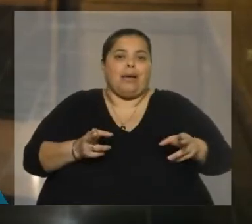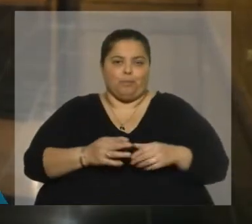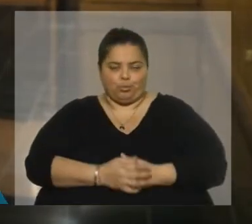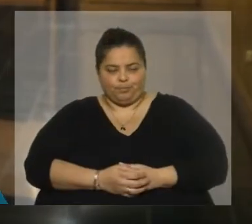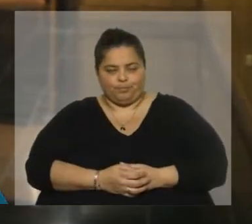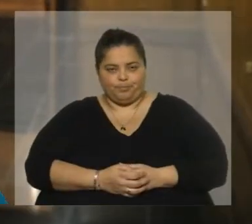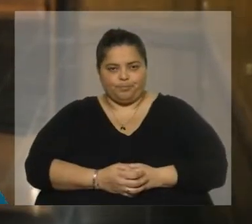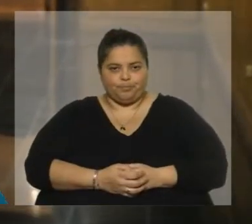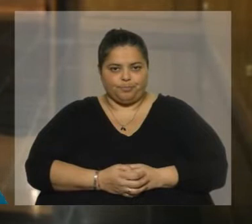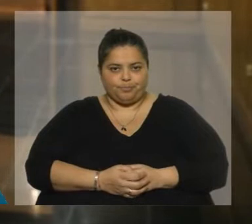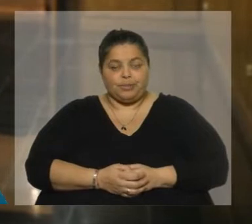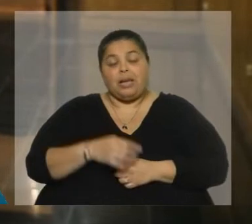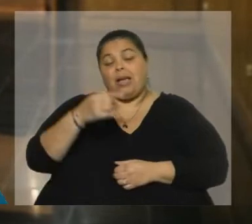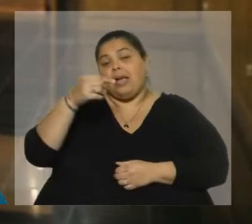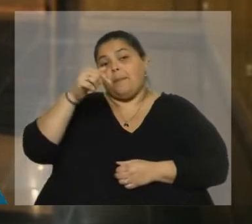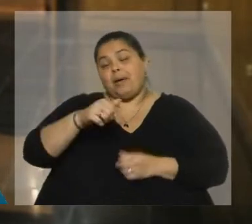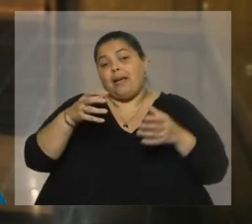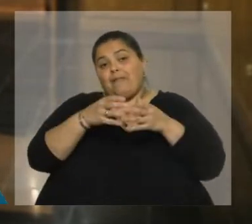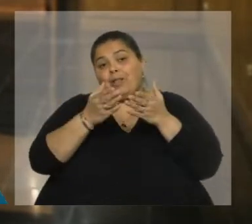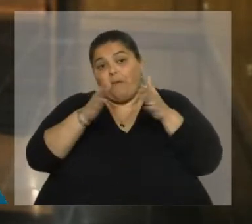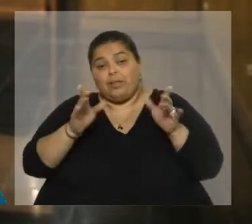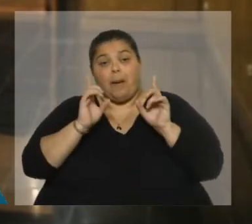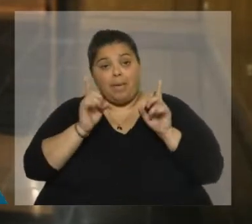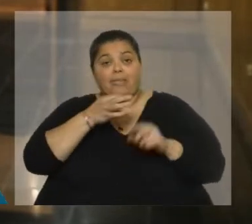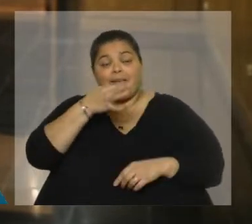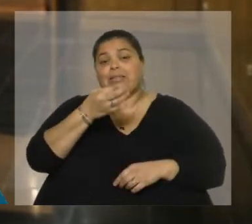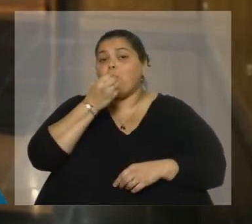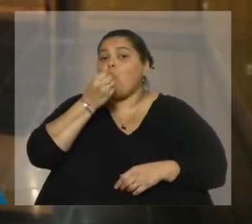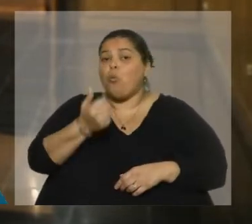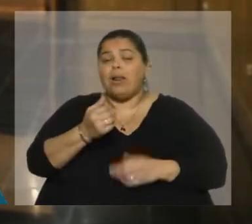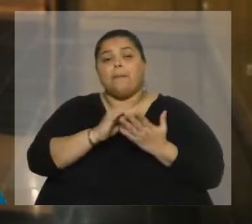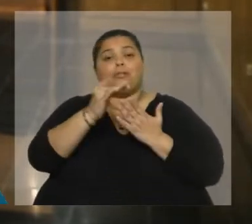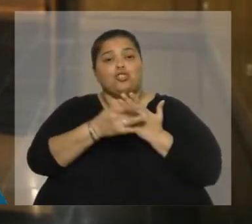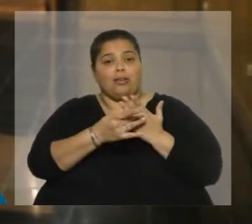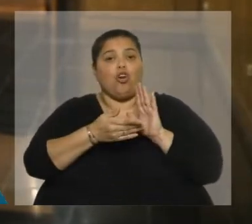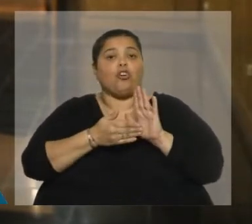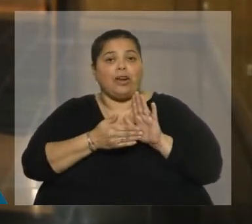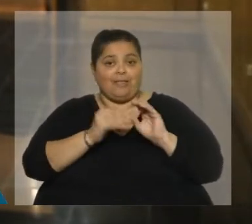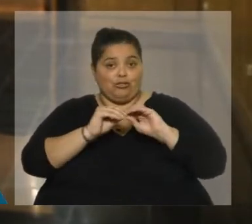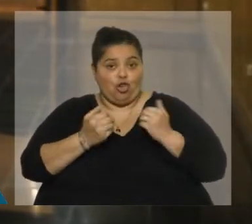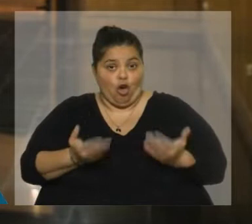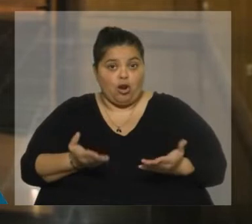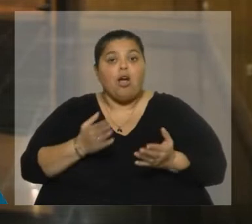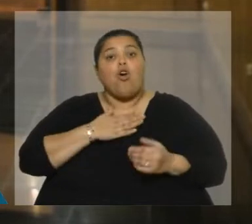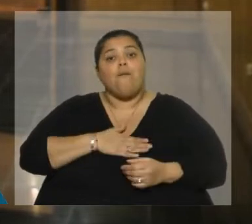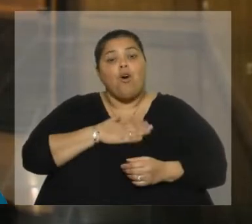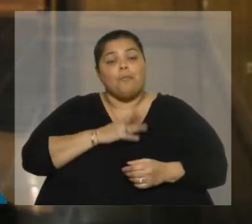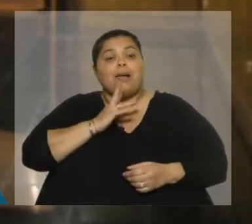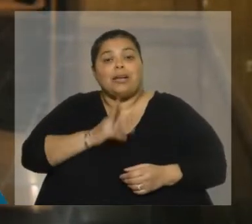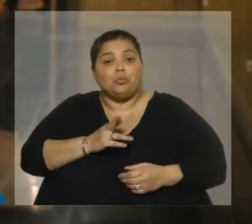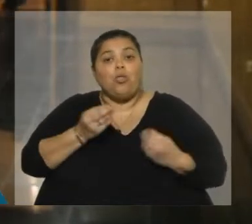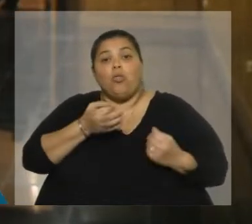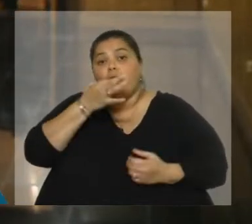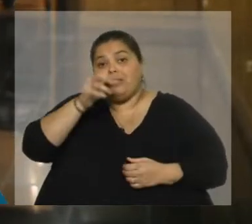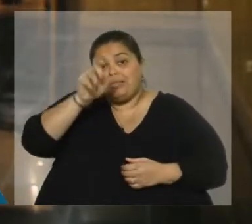Para Cabildo Abierto también es un muy buen proyecto de rendición de cuentas, está conforme con el resultado porque, según el